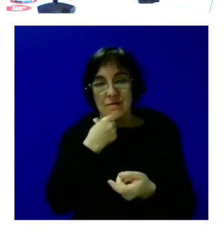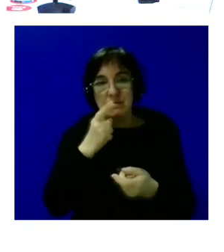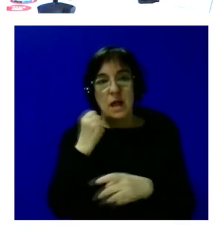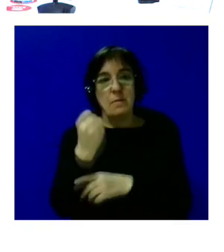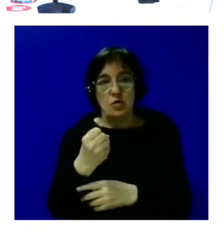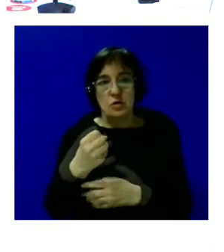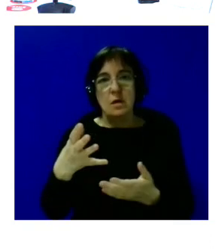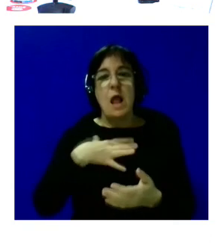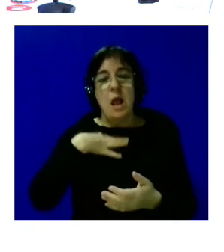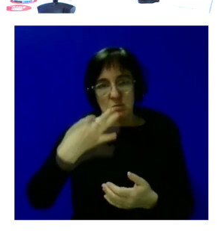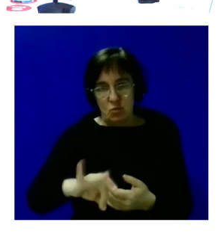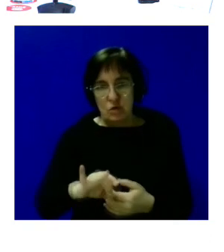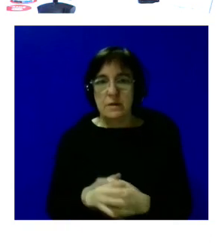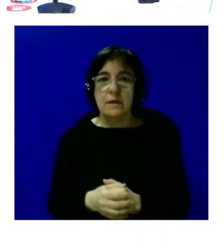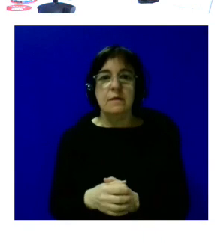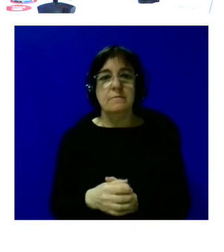que todo sea posible